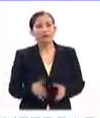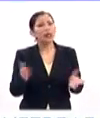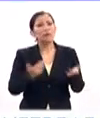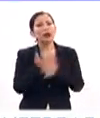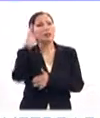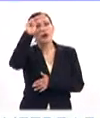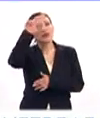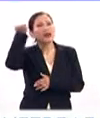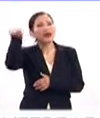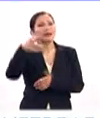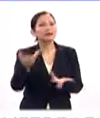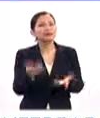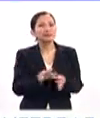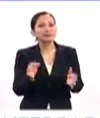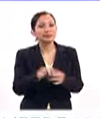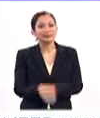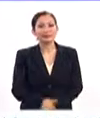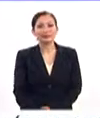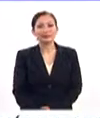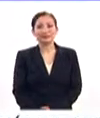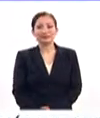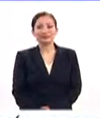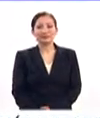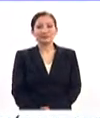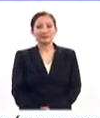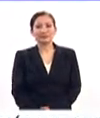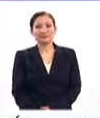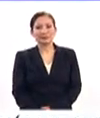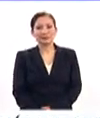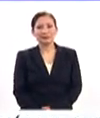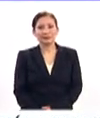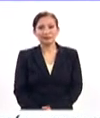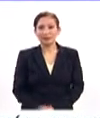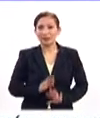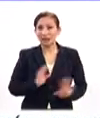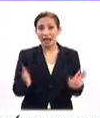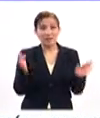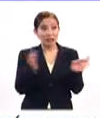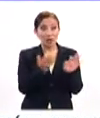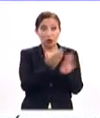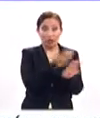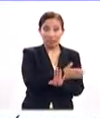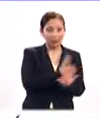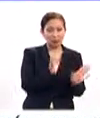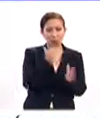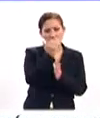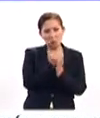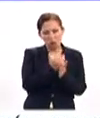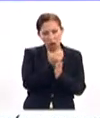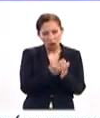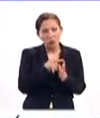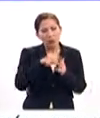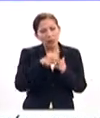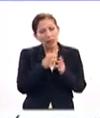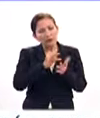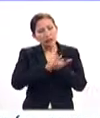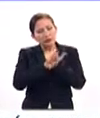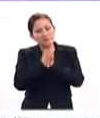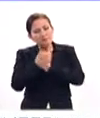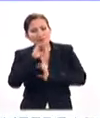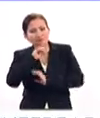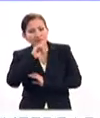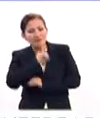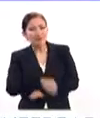¿Cómo amanece Monterrey, entonces? Cuéntanos. Pues ya no tan frío como los últimos días, como empezando ya el